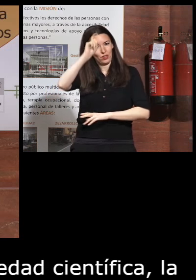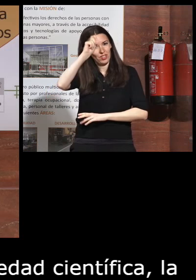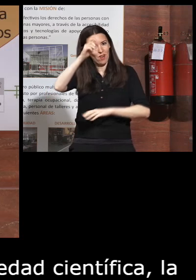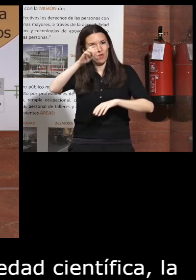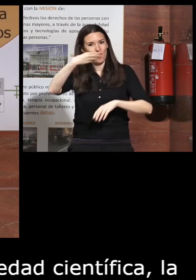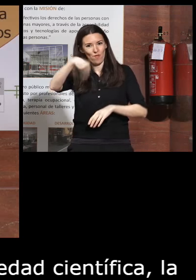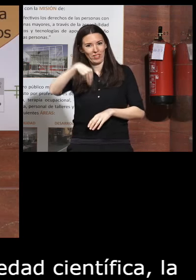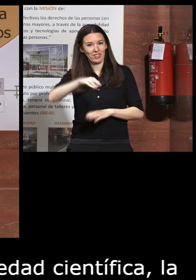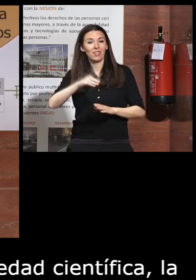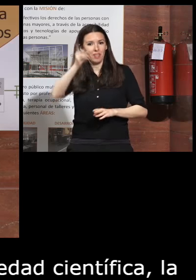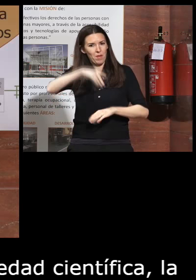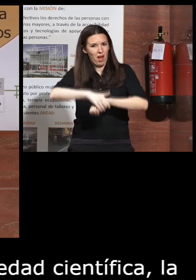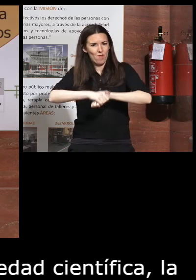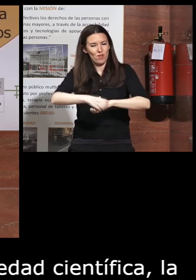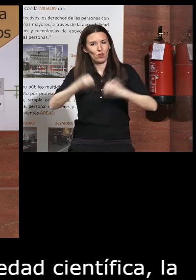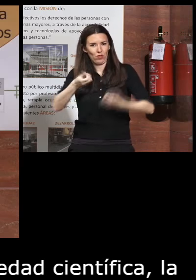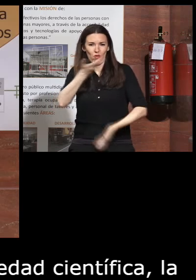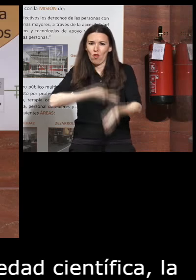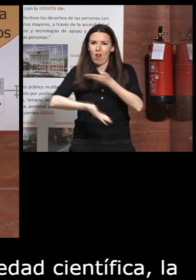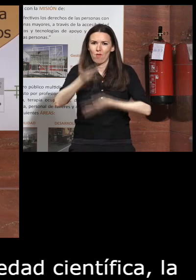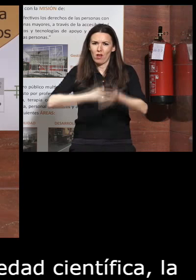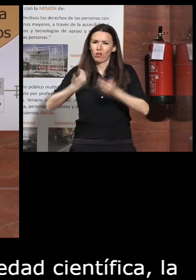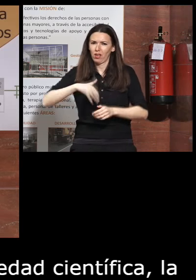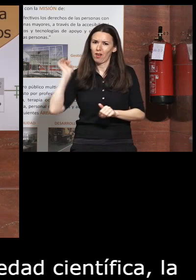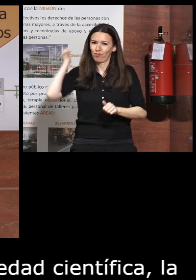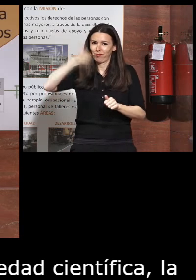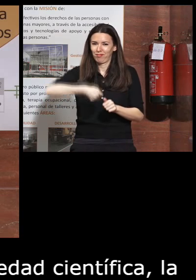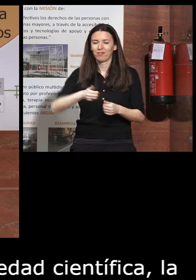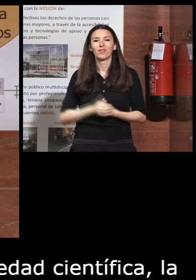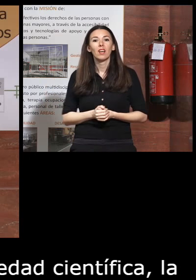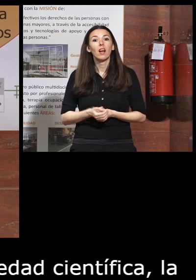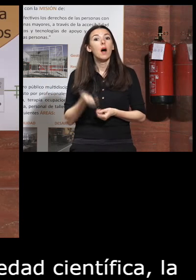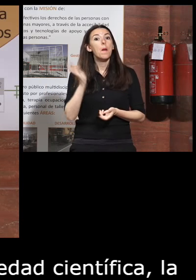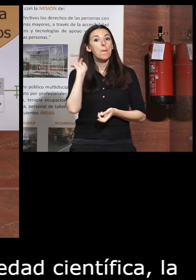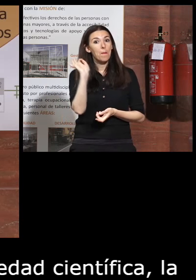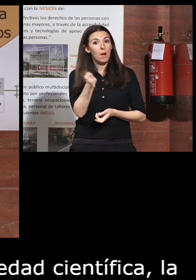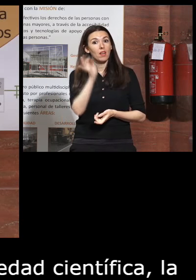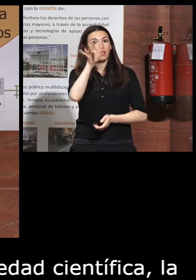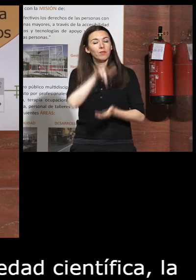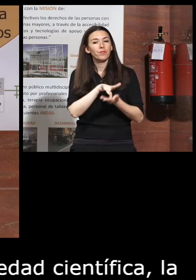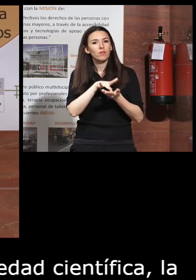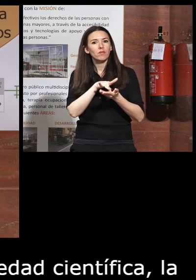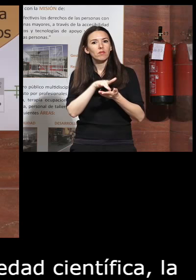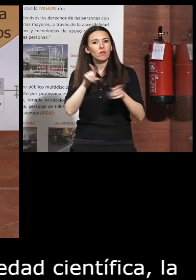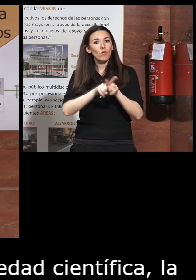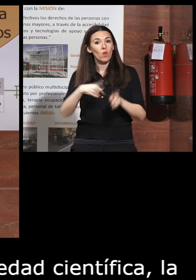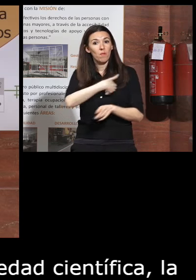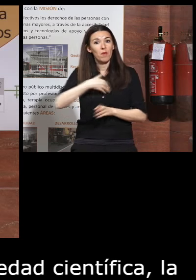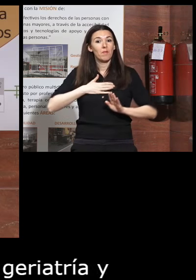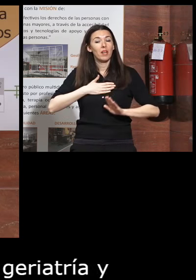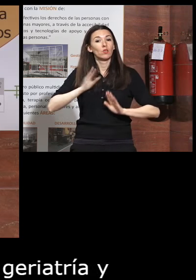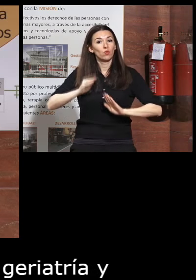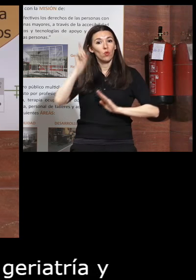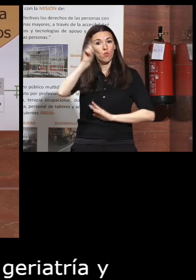que también somos buenos amigos y colaboramos mucho desde hace mucho tiempo pero es que además en su implicación como profesora de